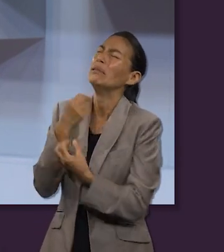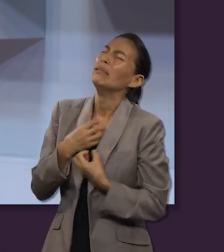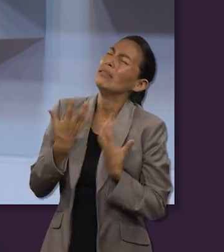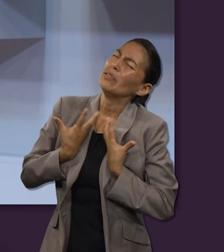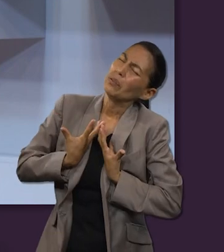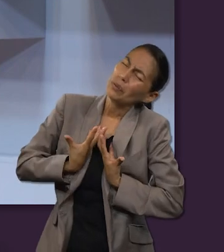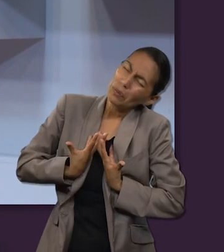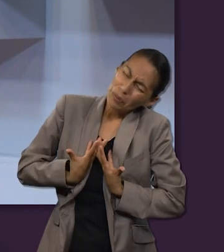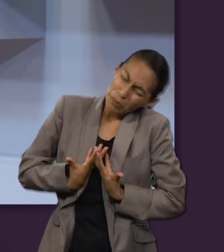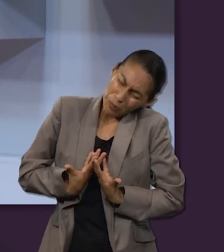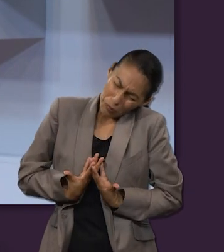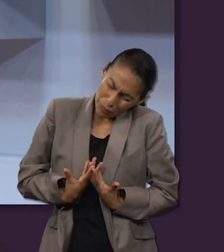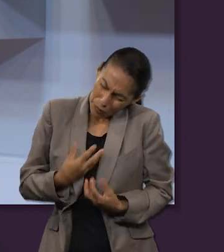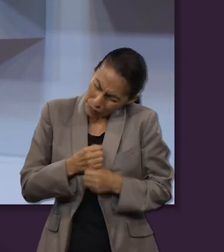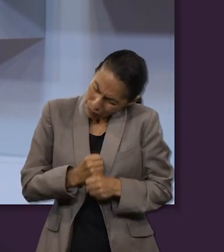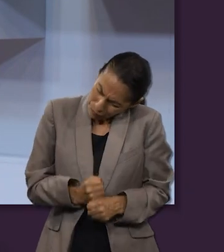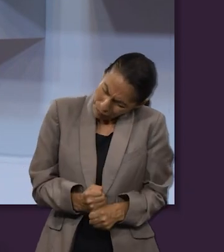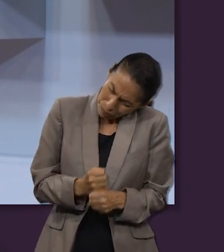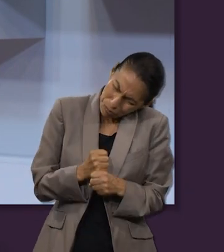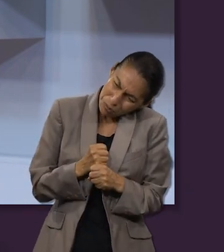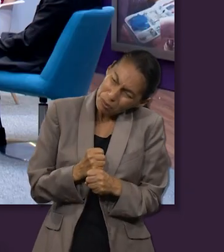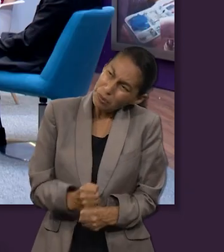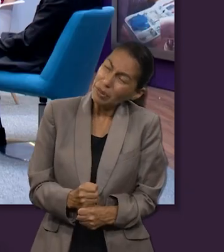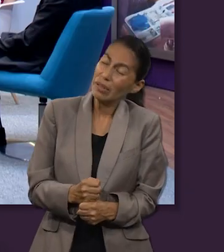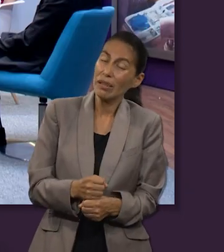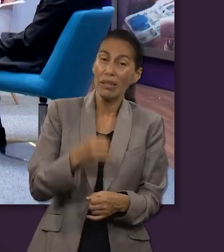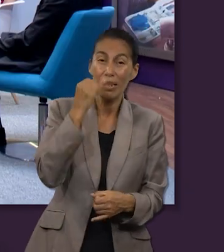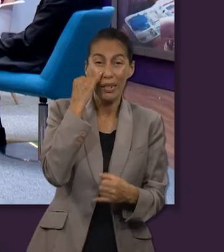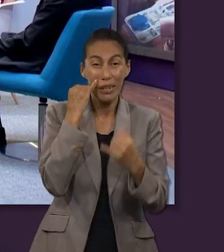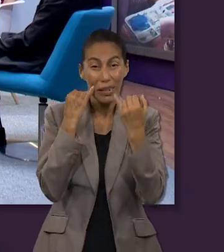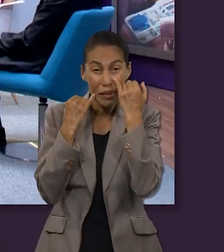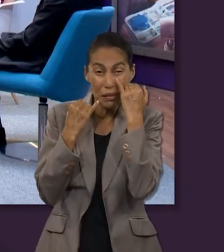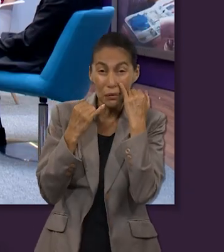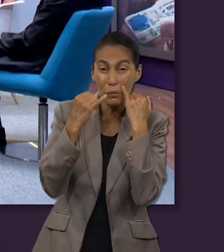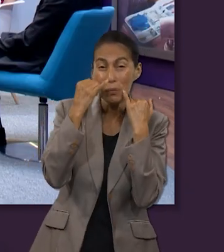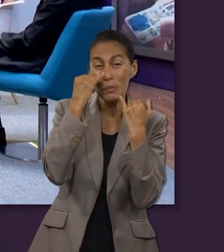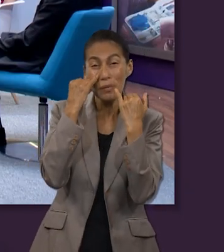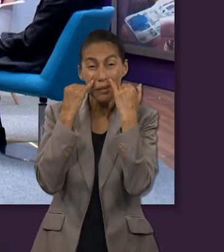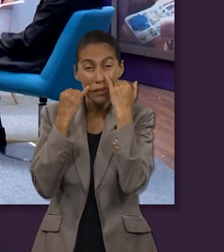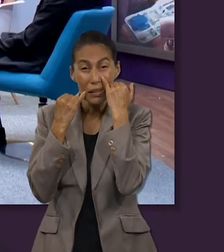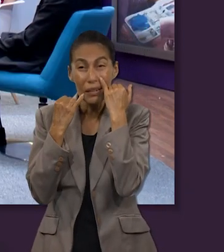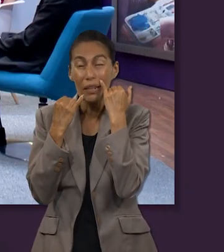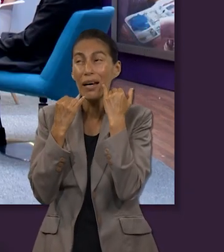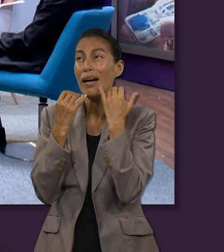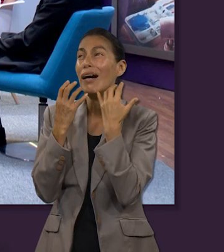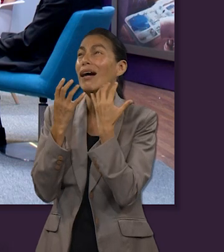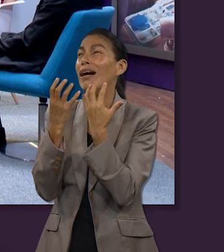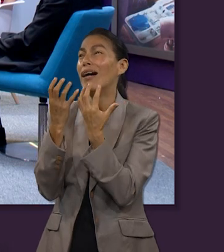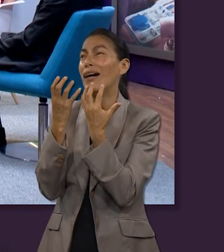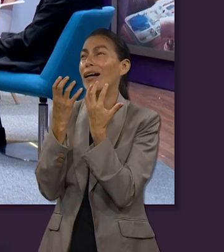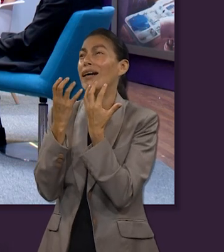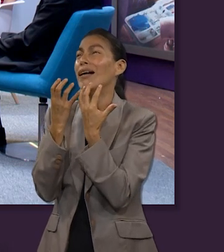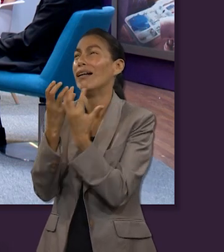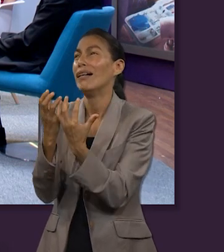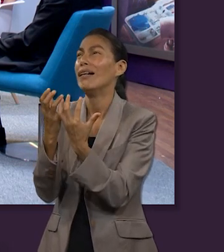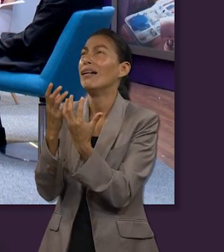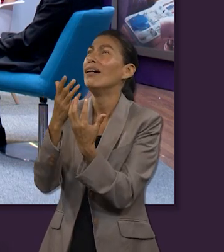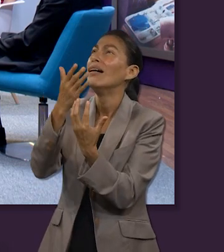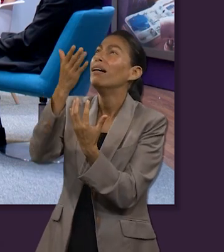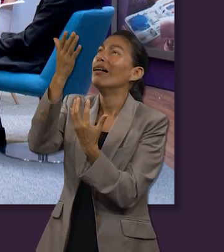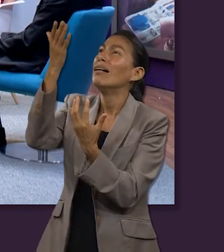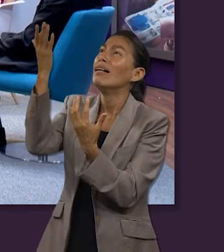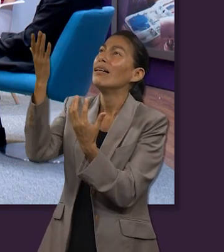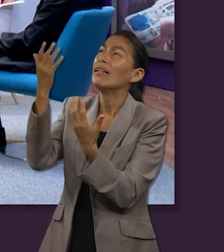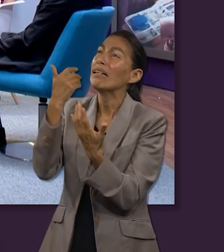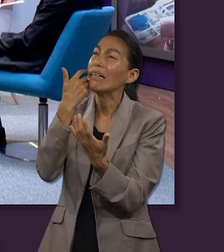Dios en medio de sufrimiento en medio de dolor desde Jeremías que llora añorando